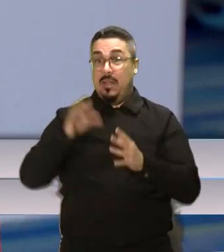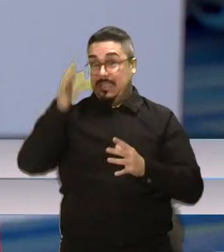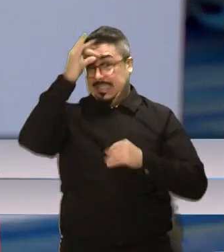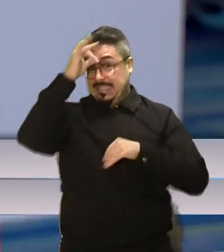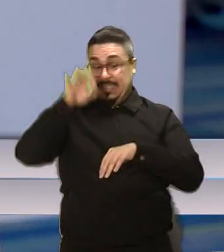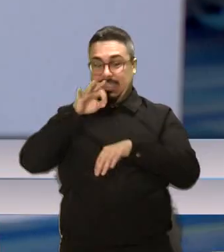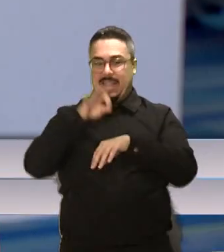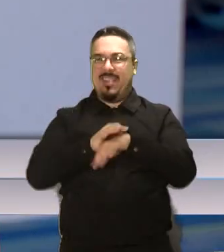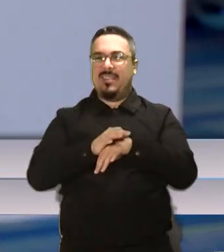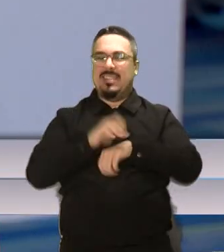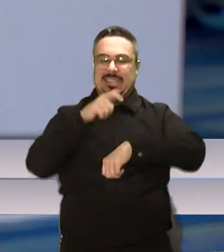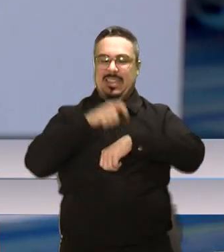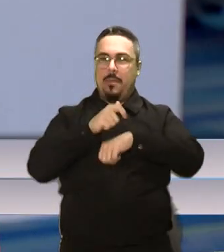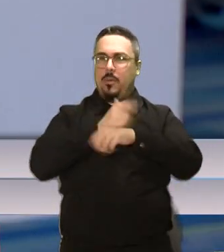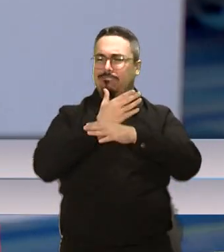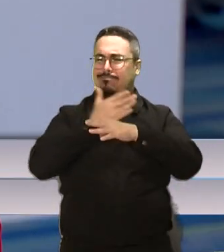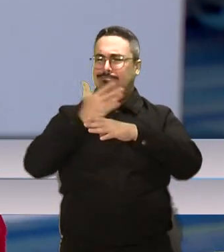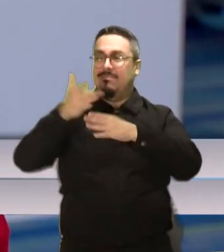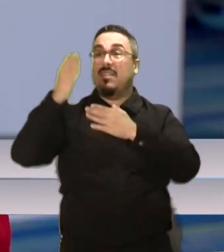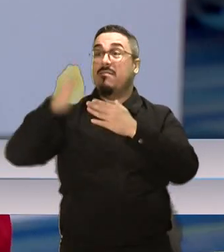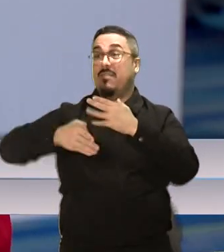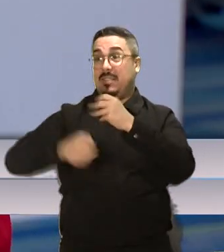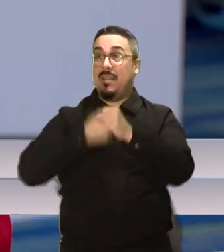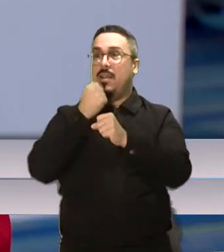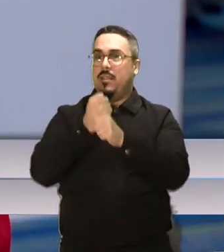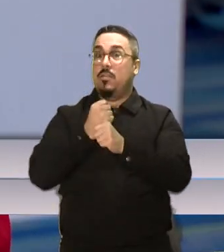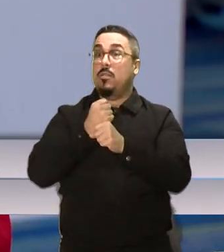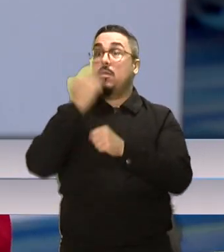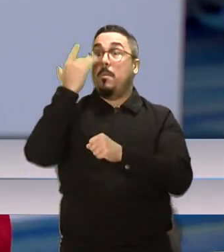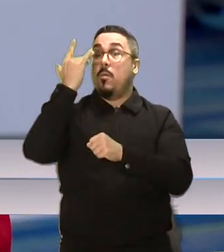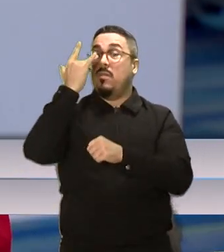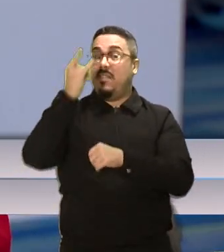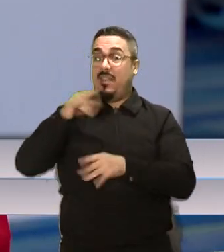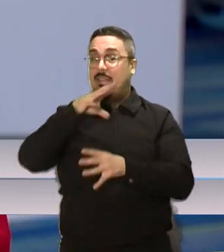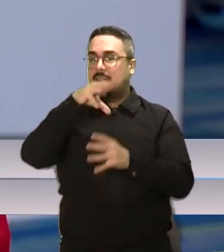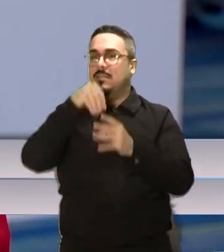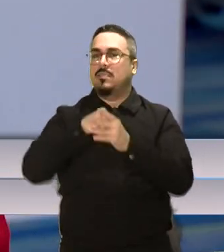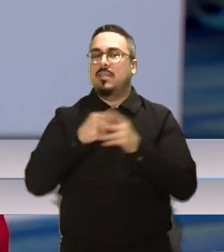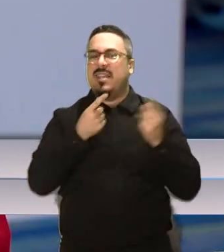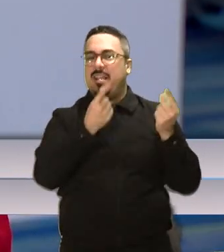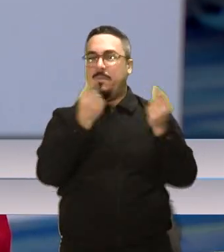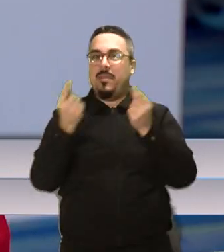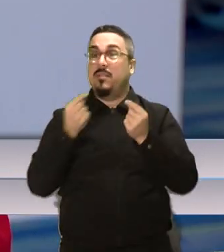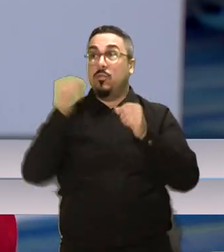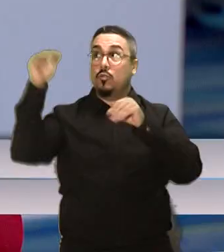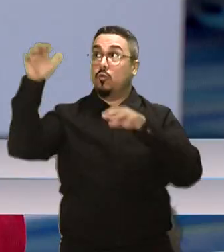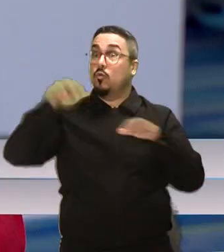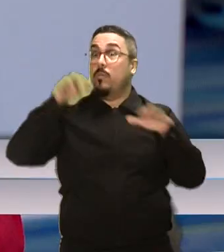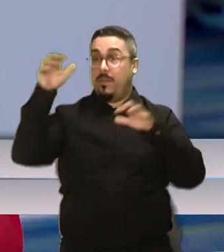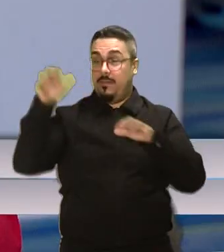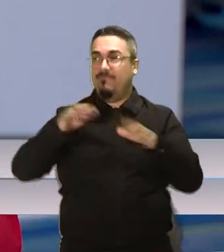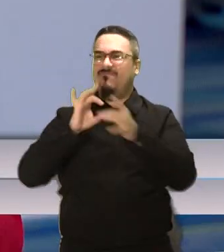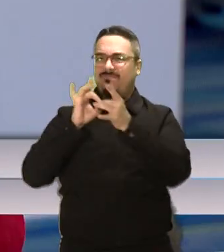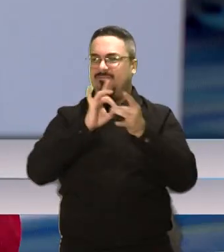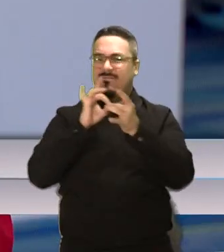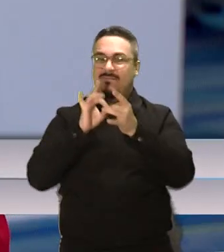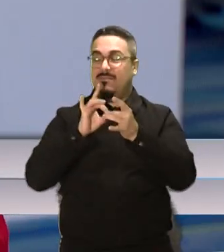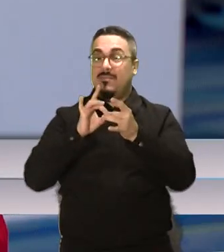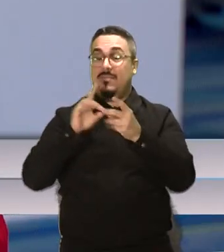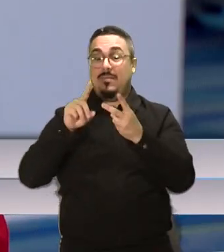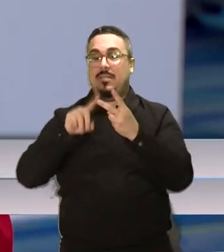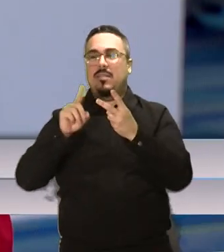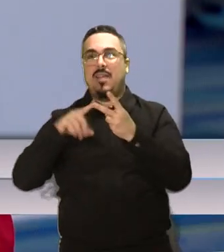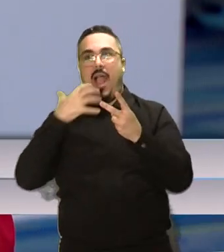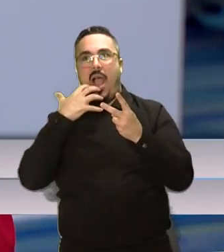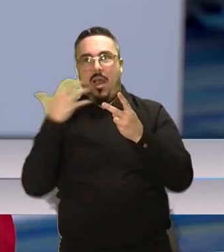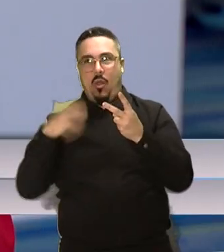mayor incidencia, particularmente porque está atado a los eventos de lluvia y particularmente calor. Son dos